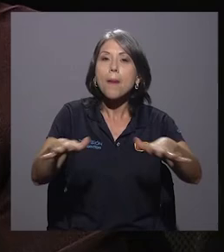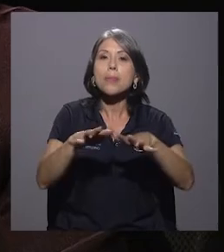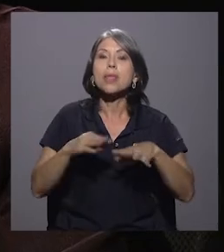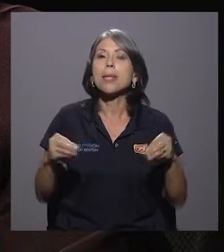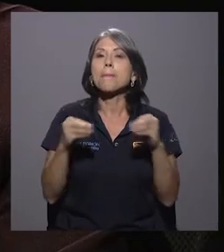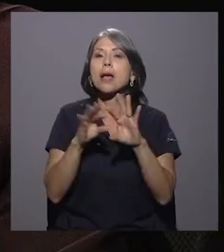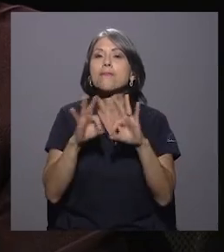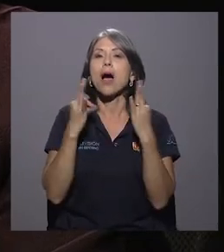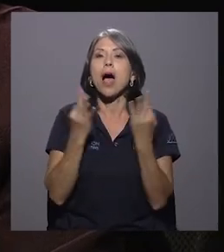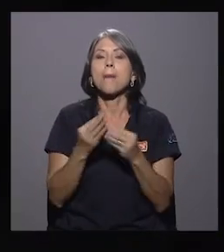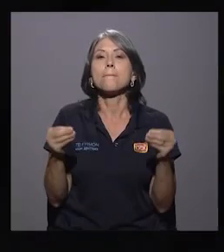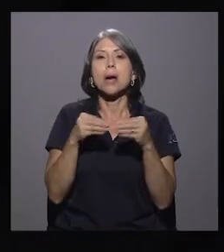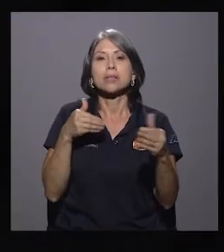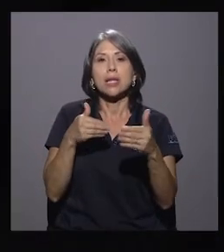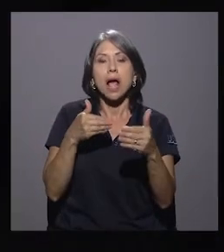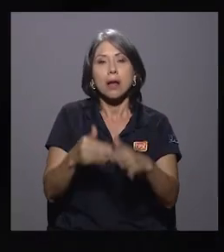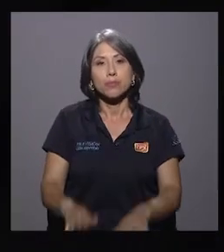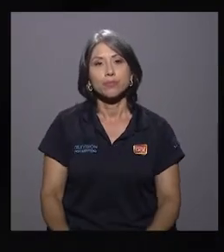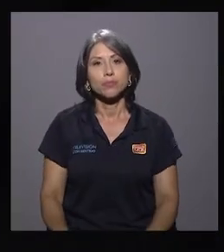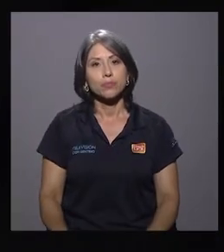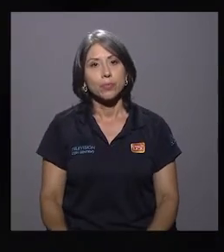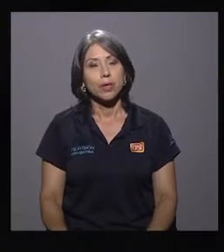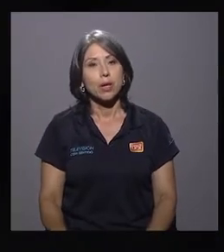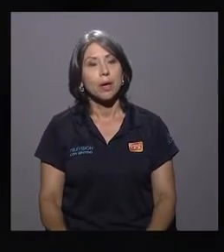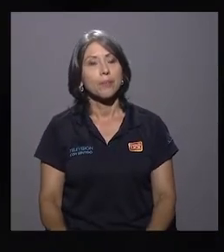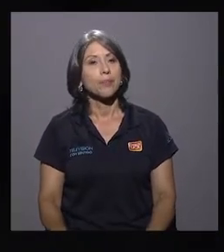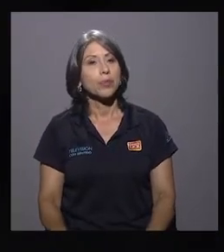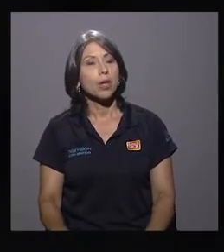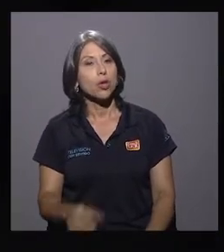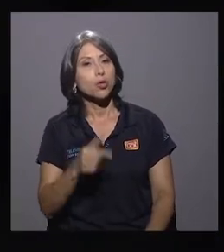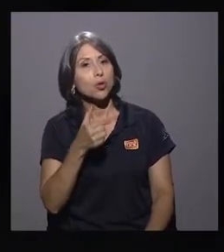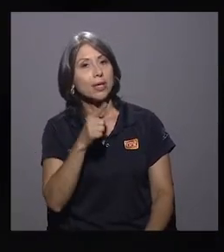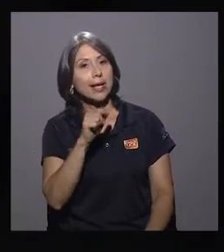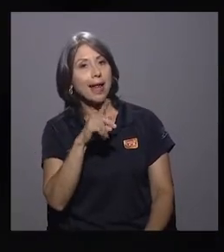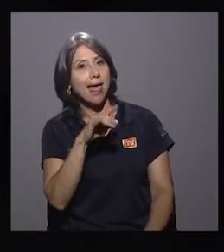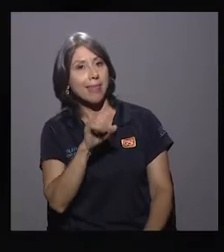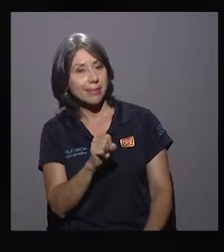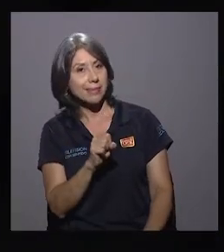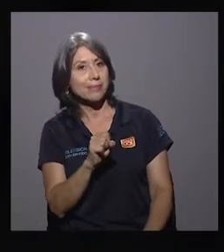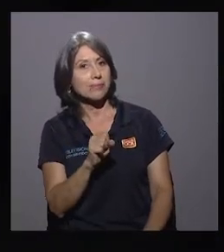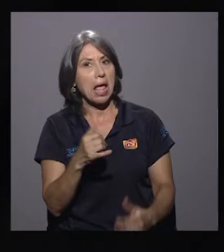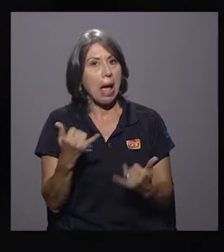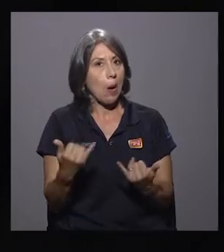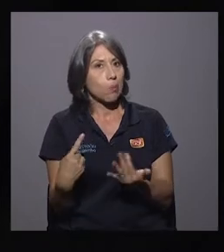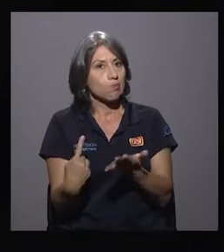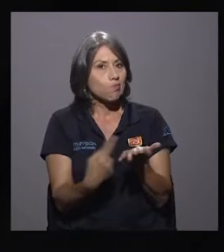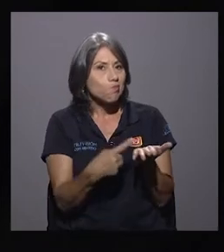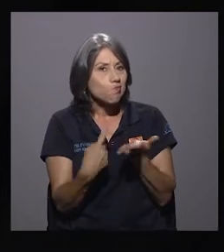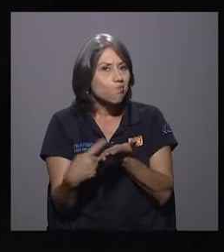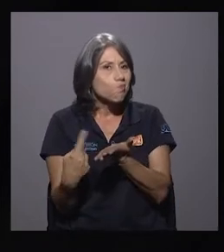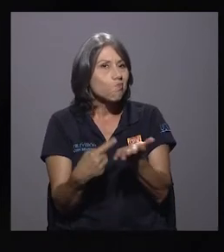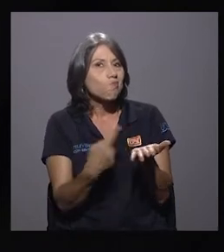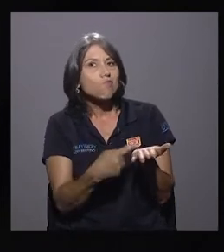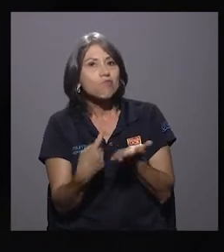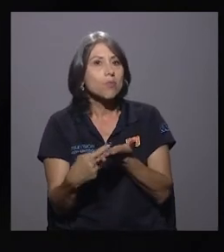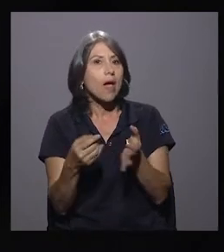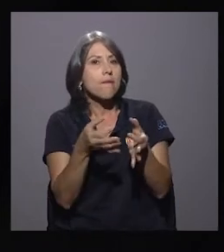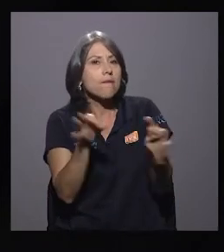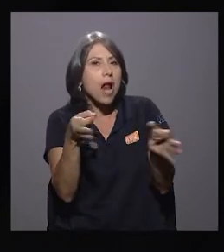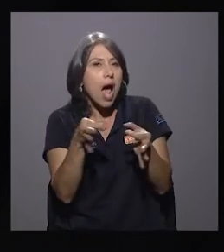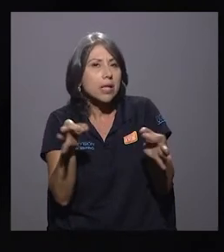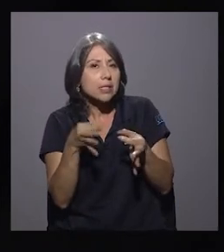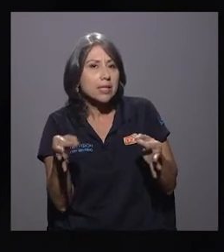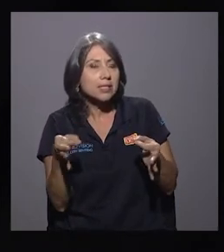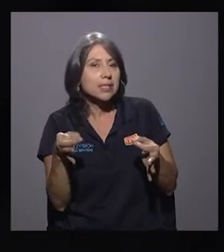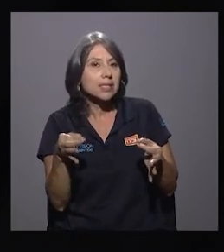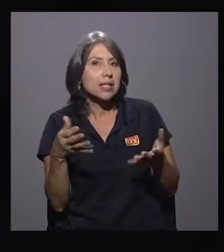familiar, más cercano. Doña Gladys, está muy en el debate frases que fueron como